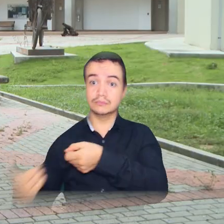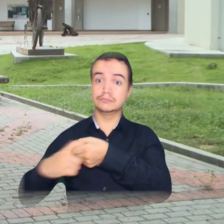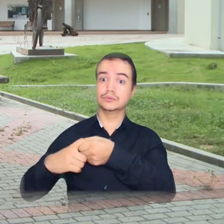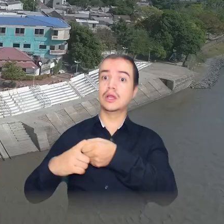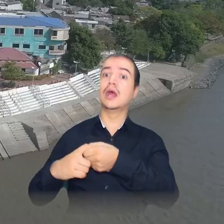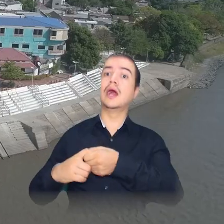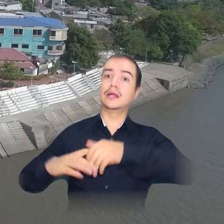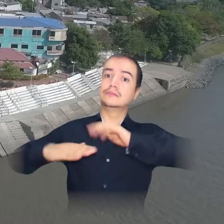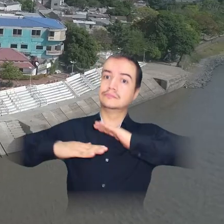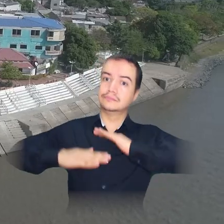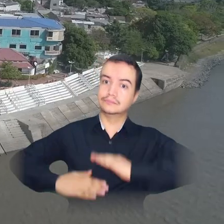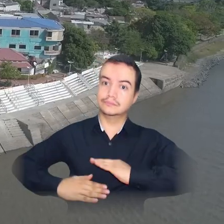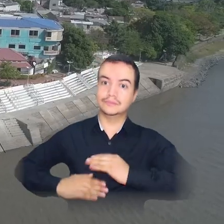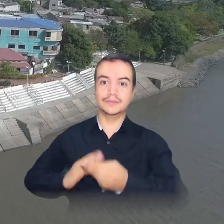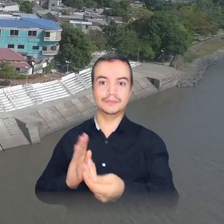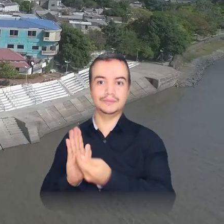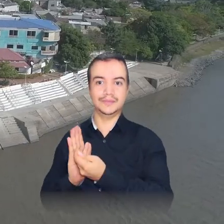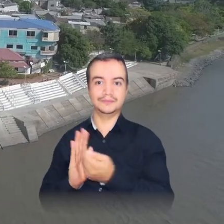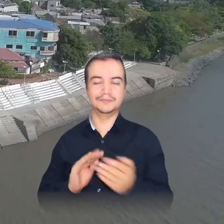las matrículas.